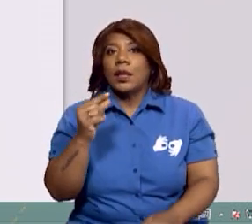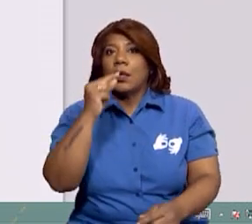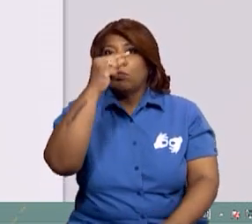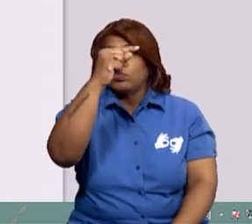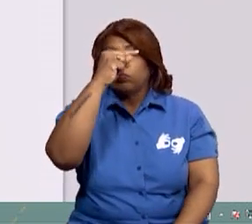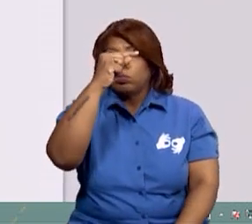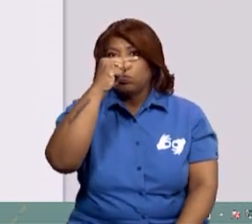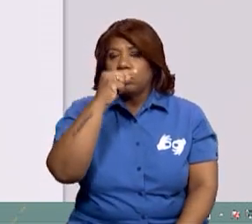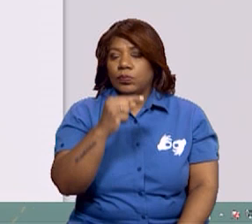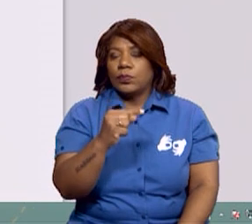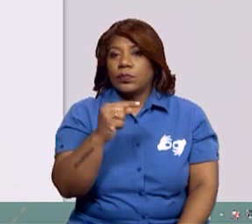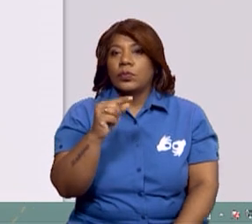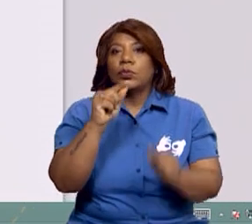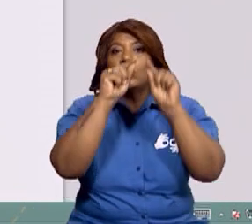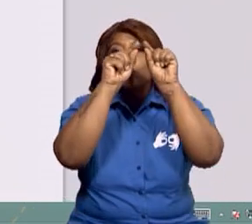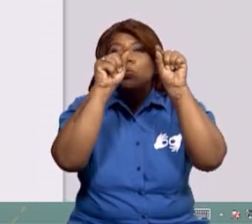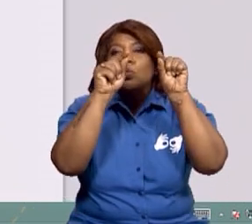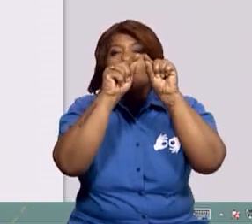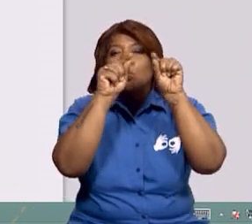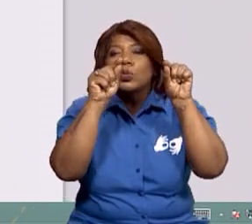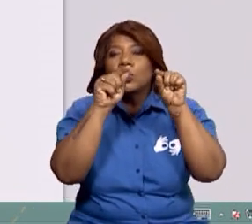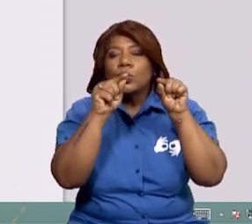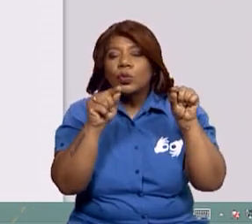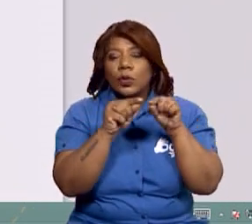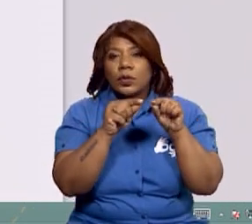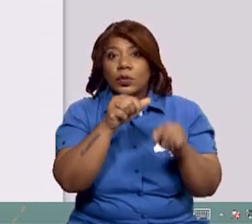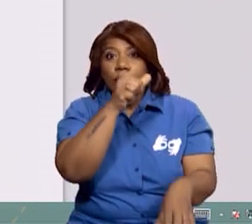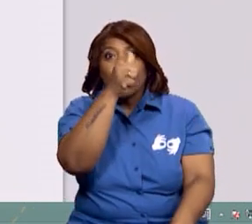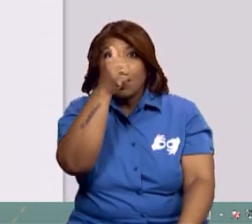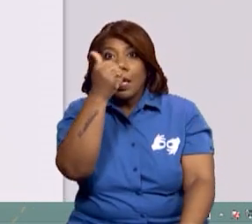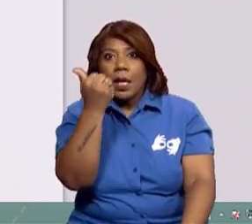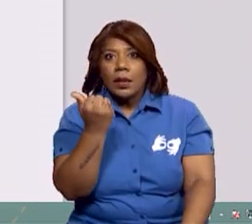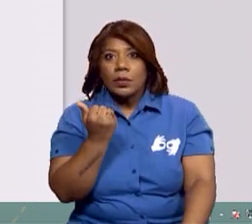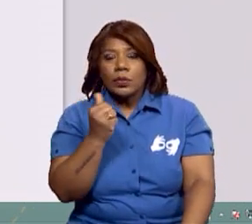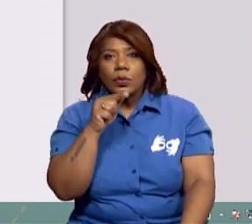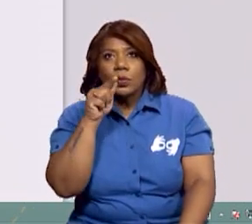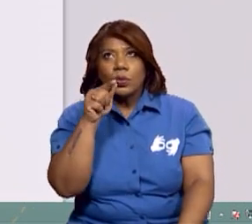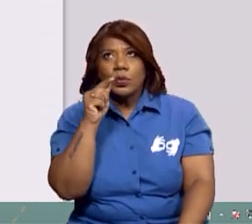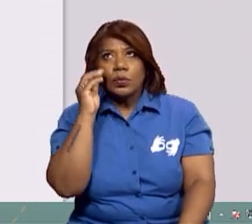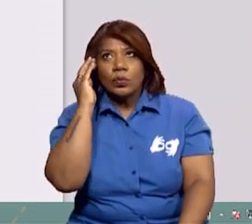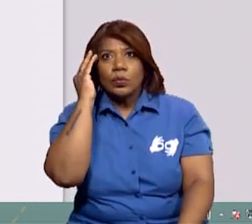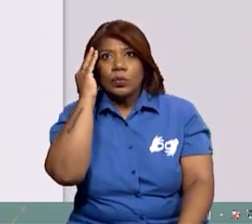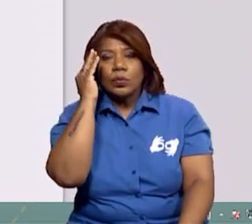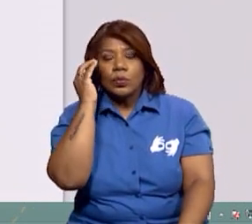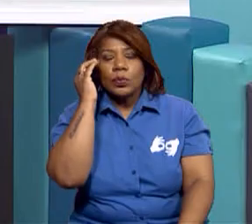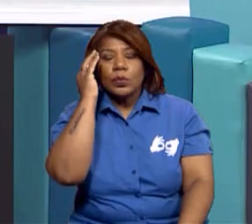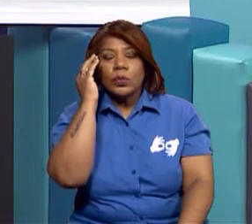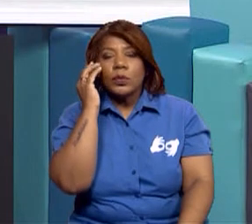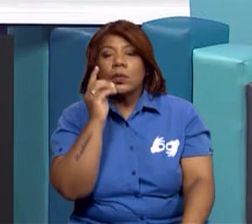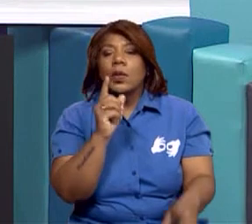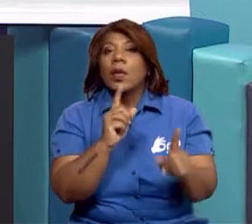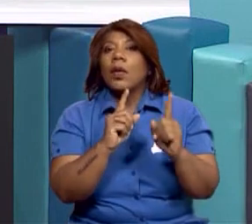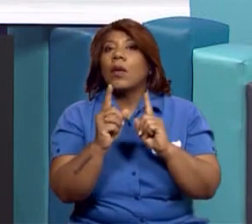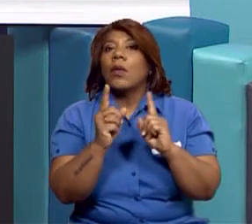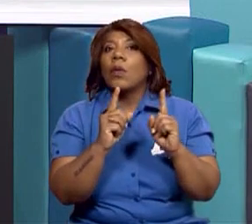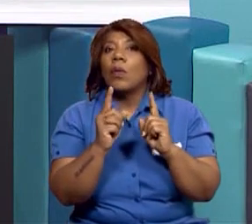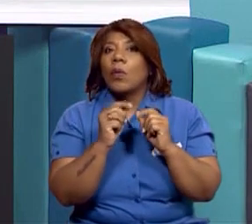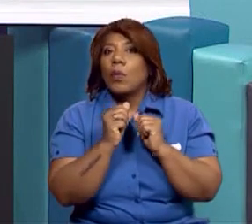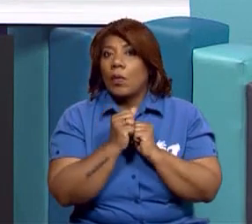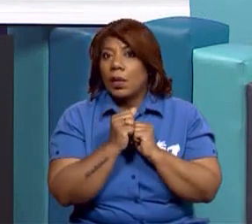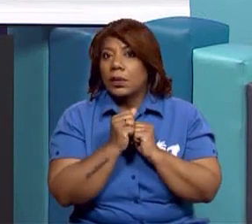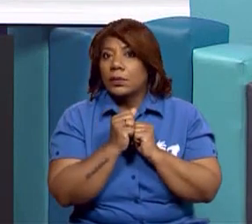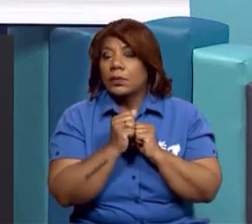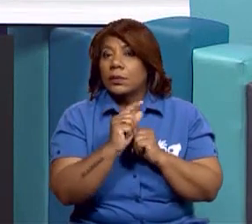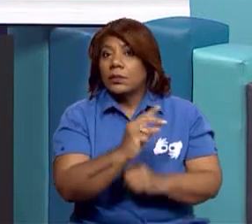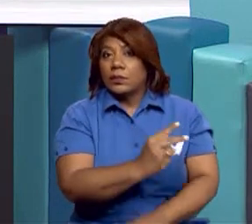tiene, para que tus selecciones, puedas analizar, puedas pensar con calma, ¿qué sector sería? ¿Primario,